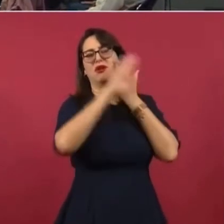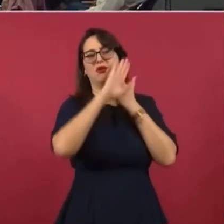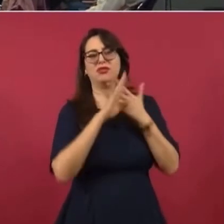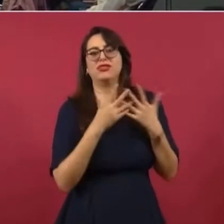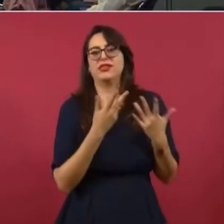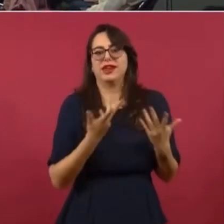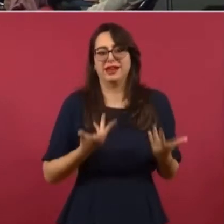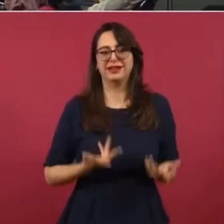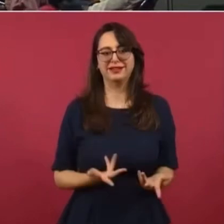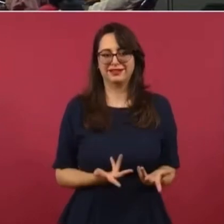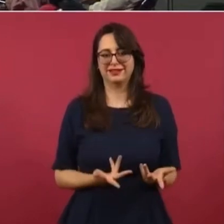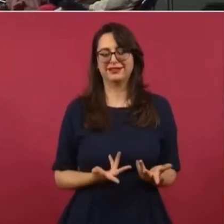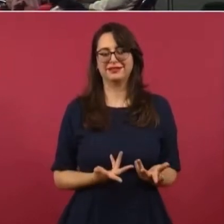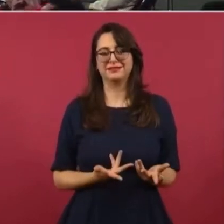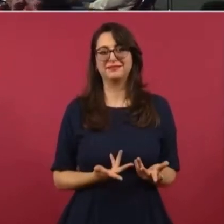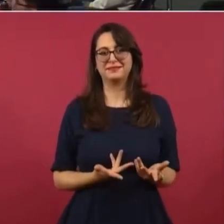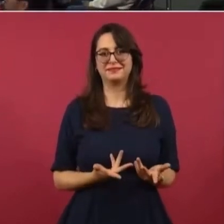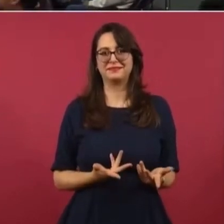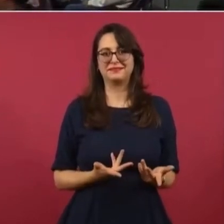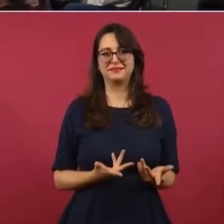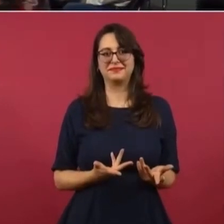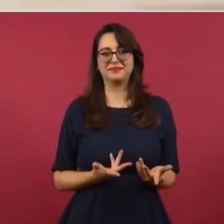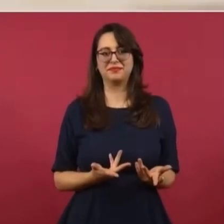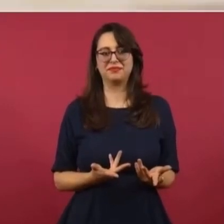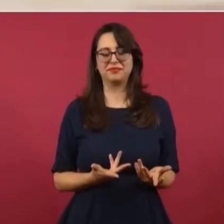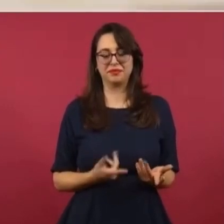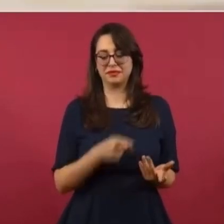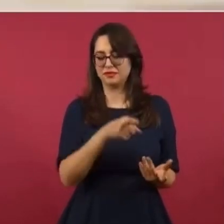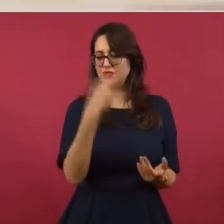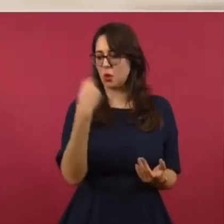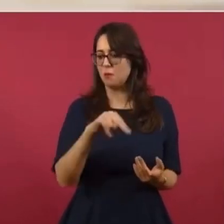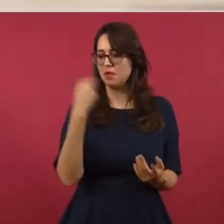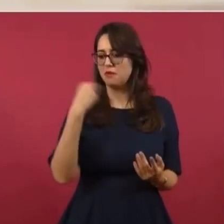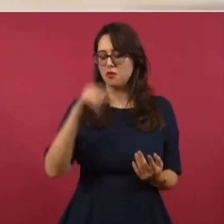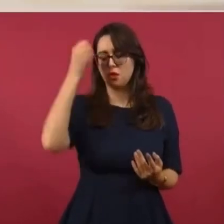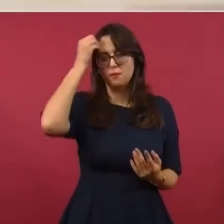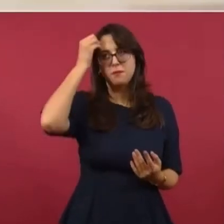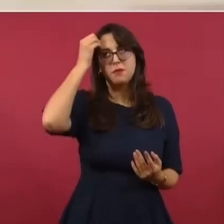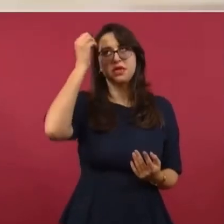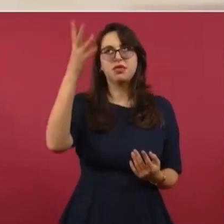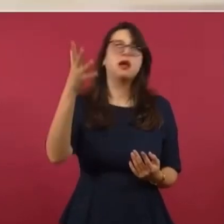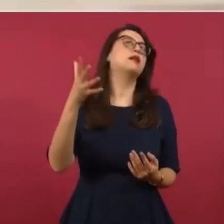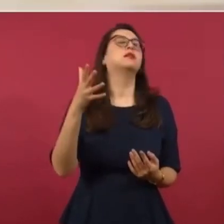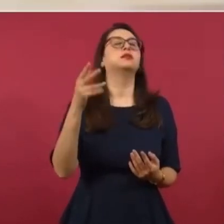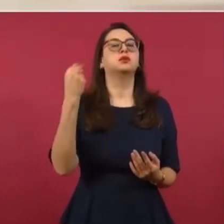no es muy